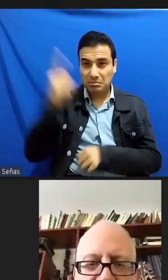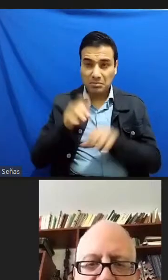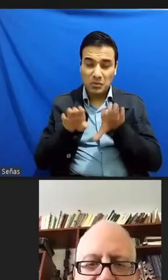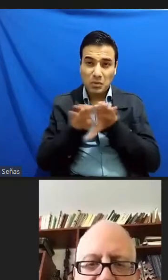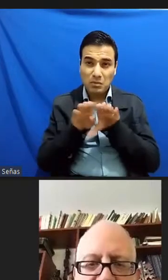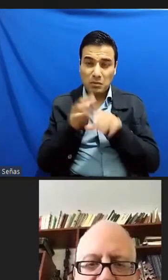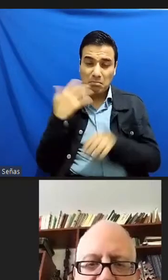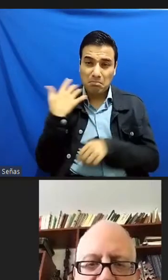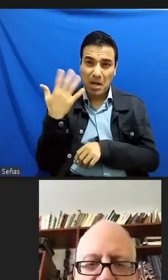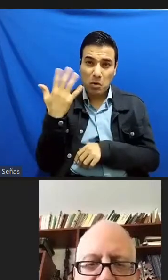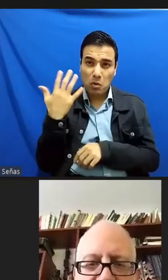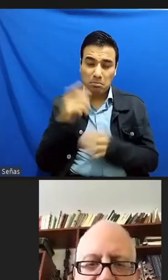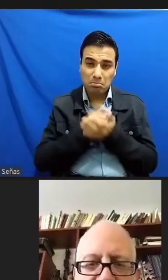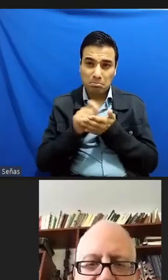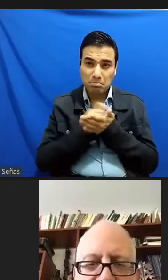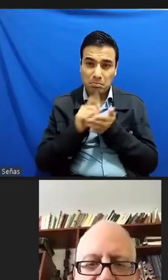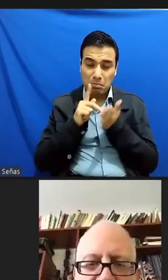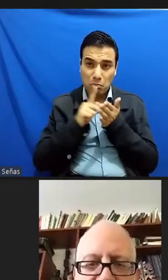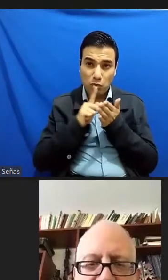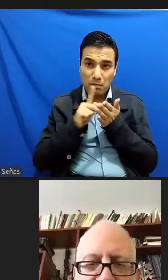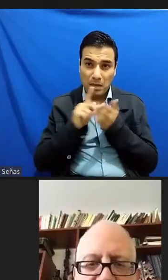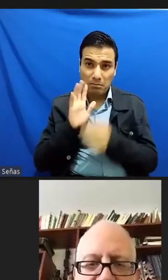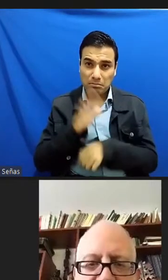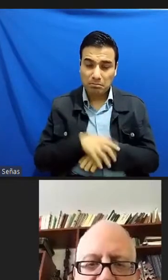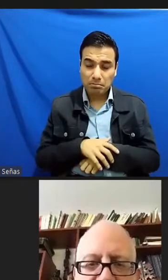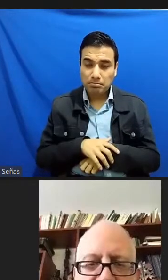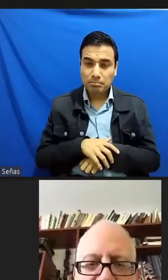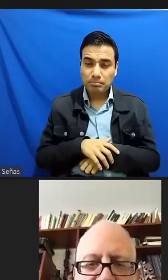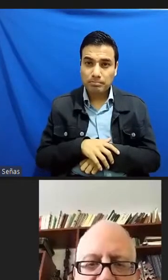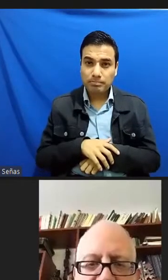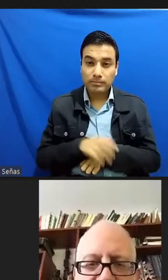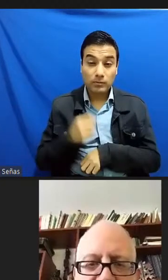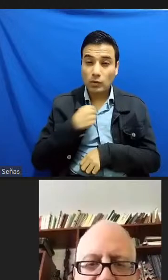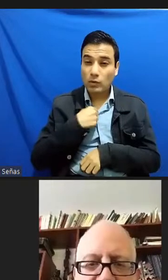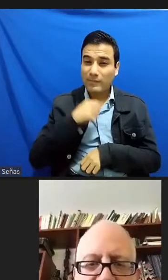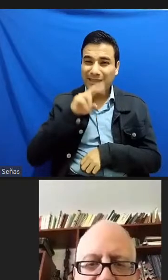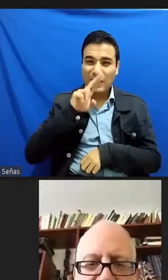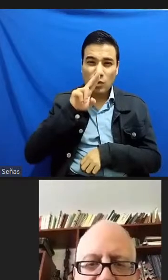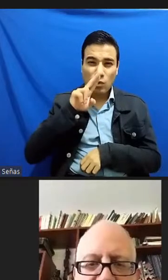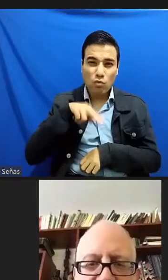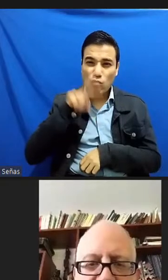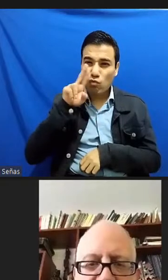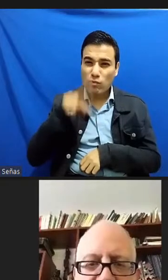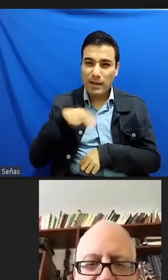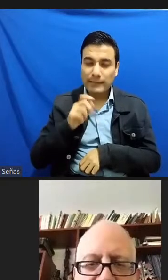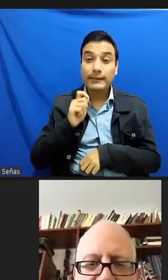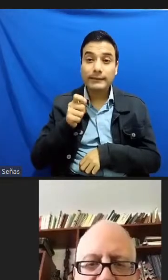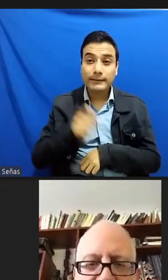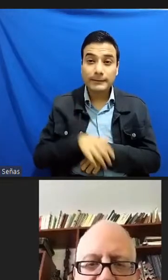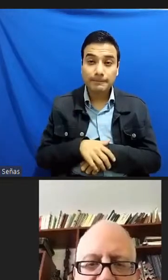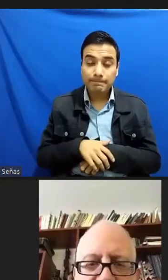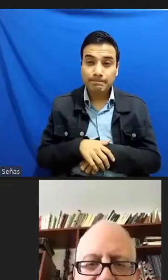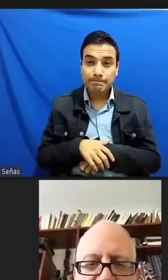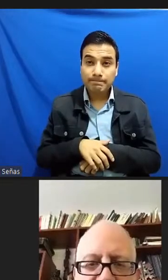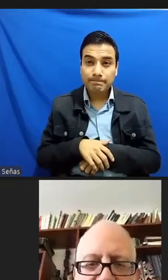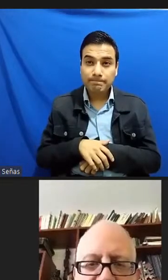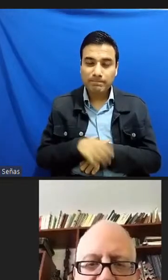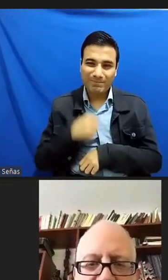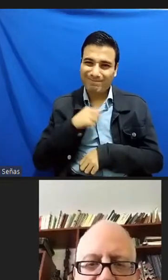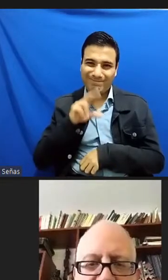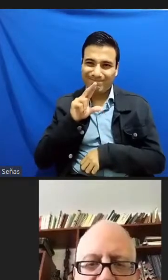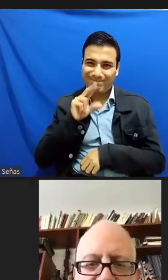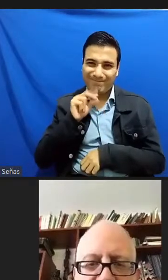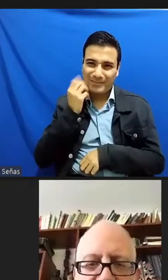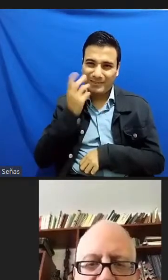mano con una pluma lo que sí no he hecho nunca no quiero hacer por ejemplo para contestar esa pregunta